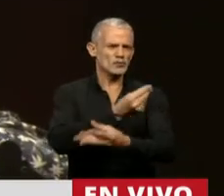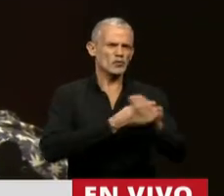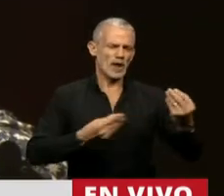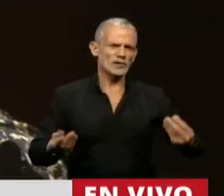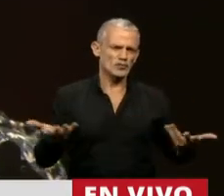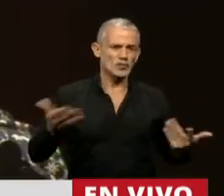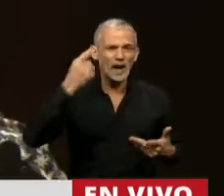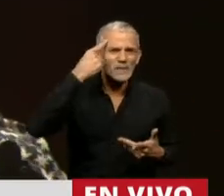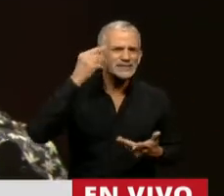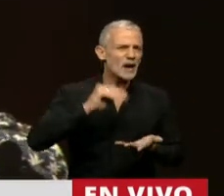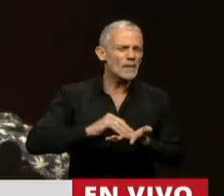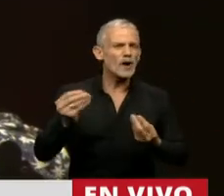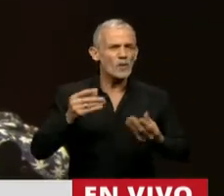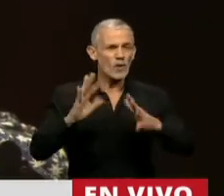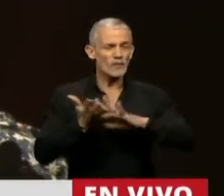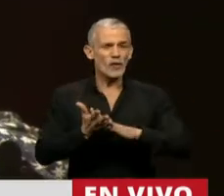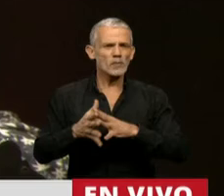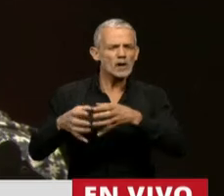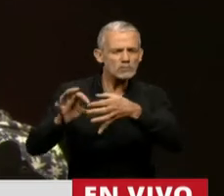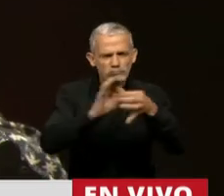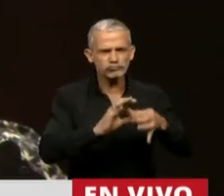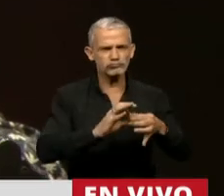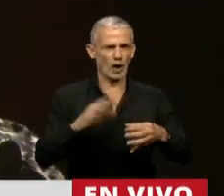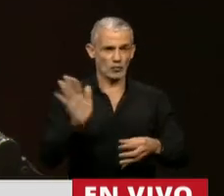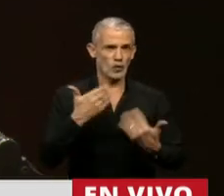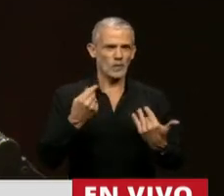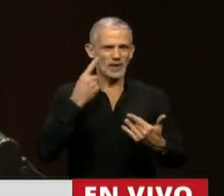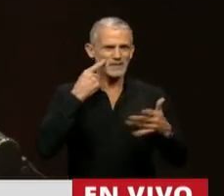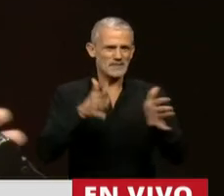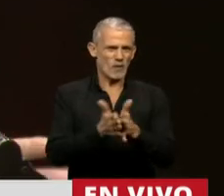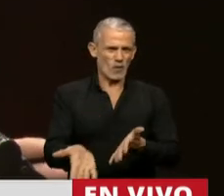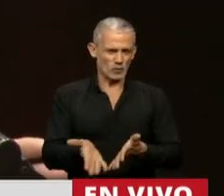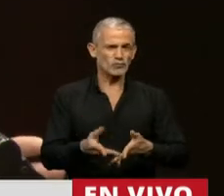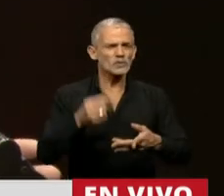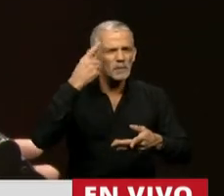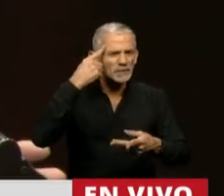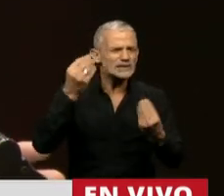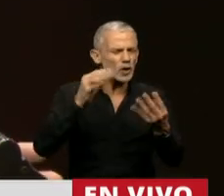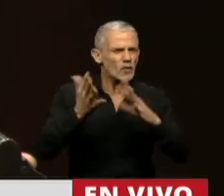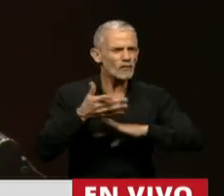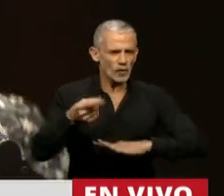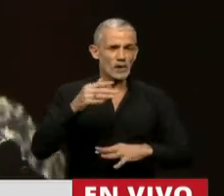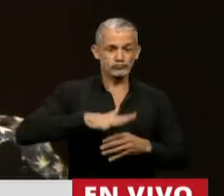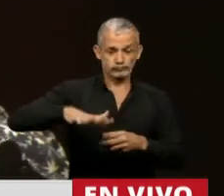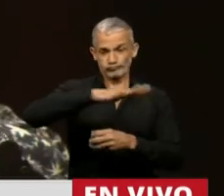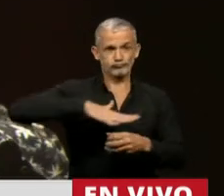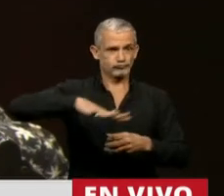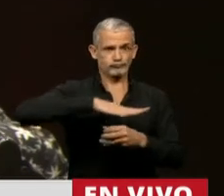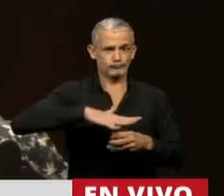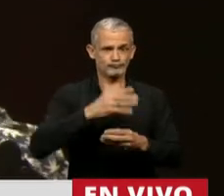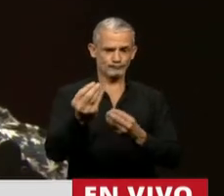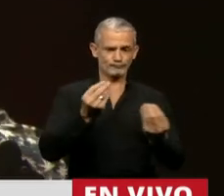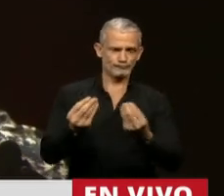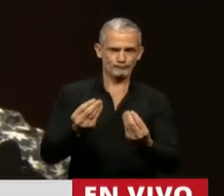que tiene que empezar a pensarse como una comunidad donde todos puedan convivir, que tiene que empezar a pensarse como una comunidad donde